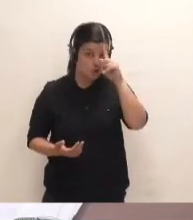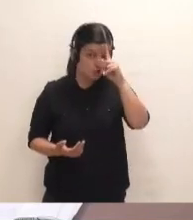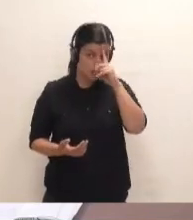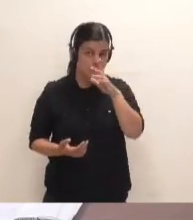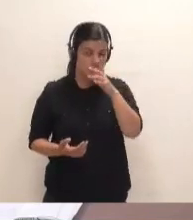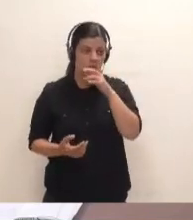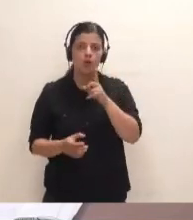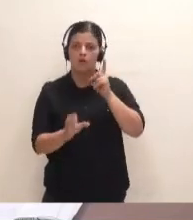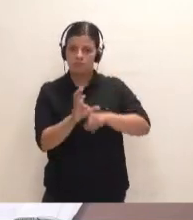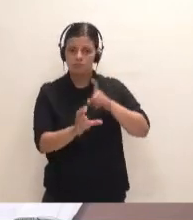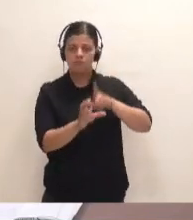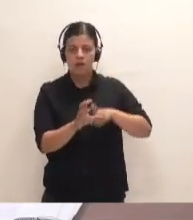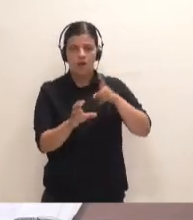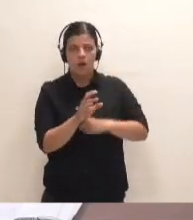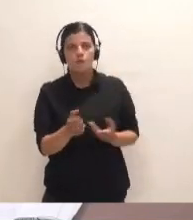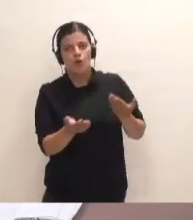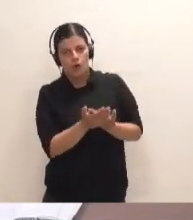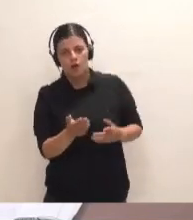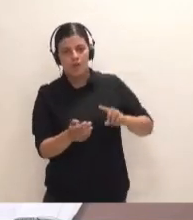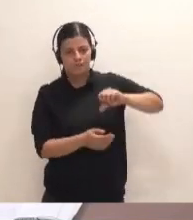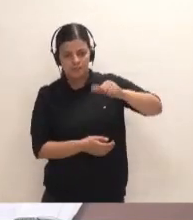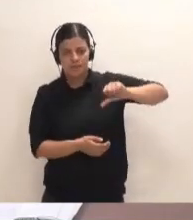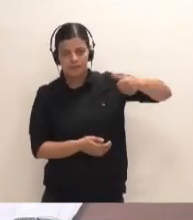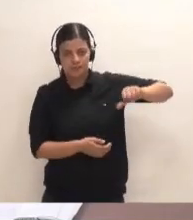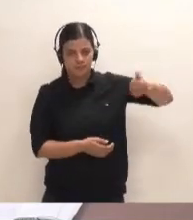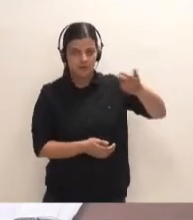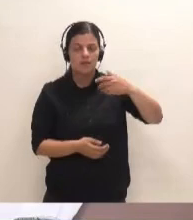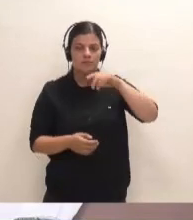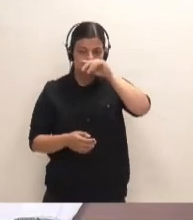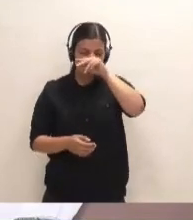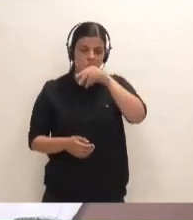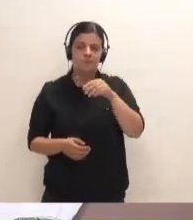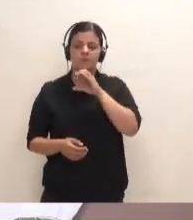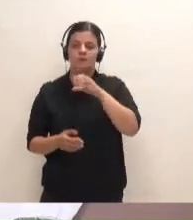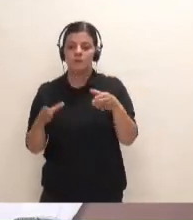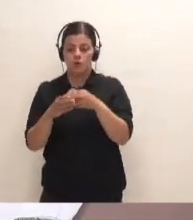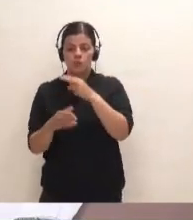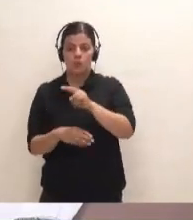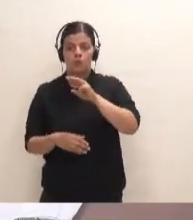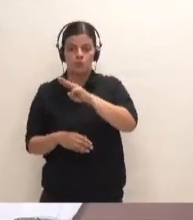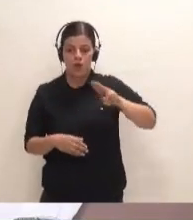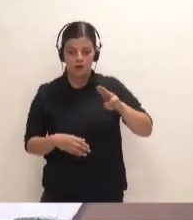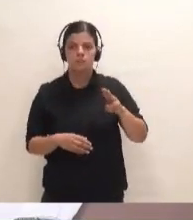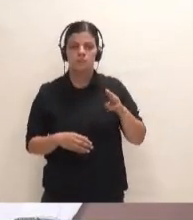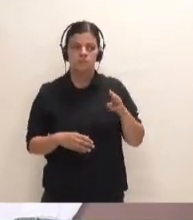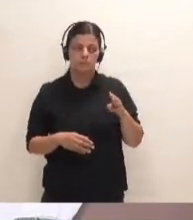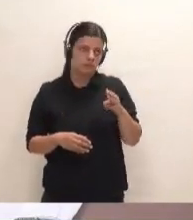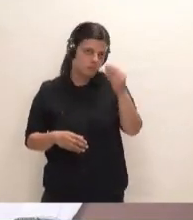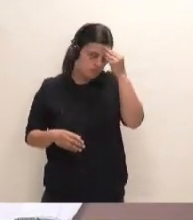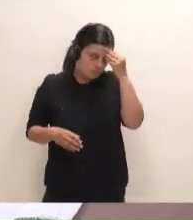con todas las participaciones y mociones que se han aprobado y presentado por el Partido Popular, me resulta